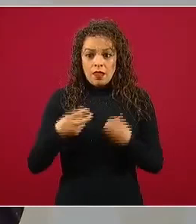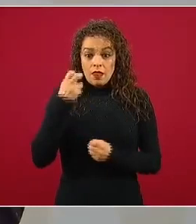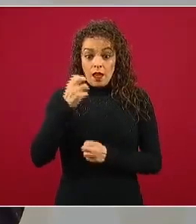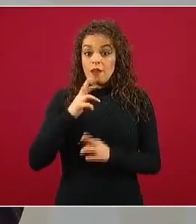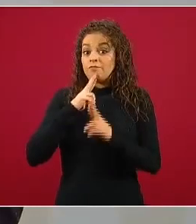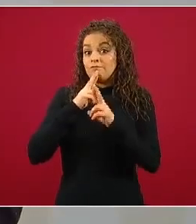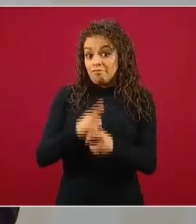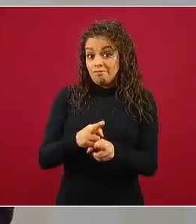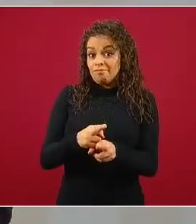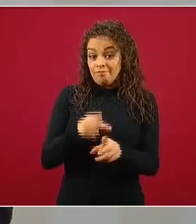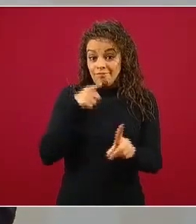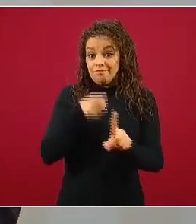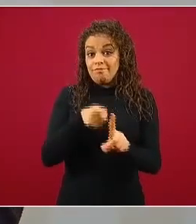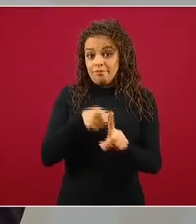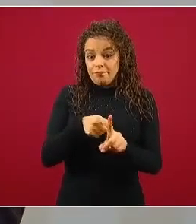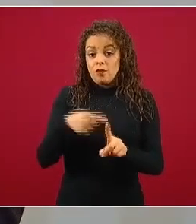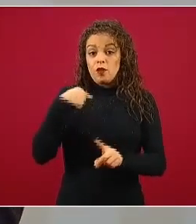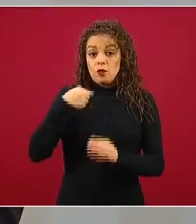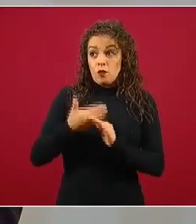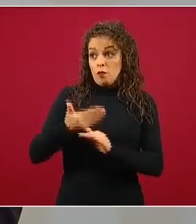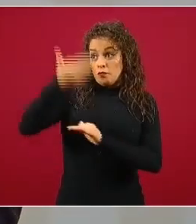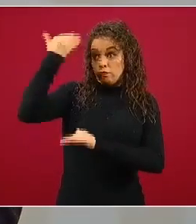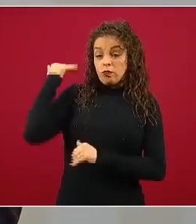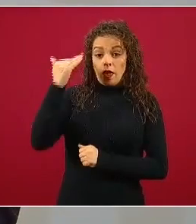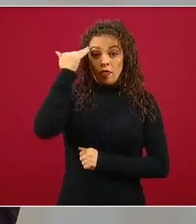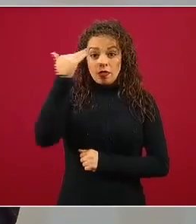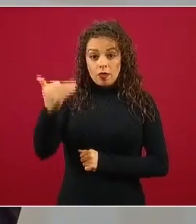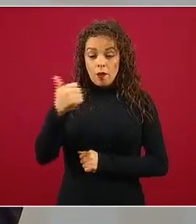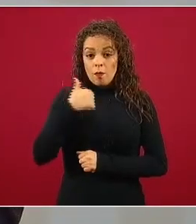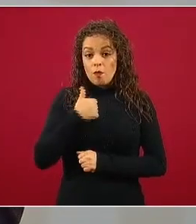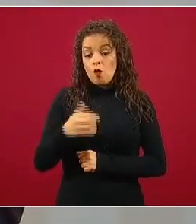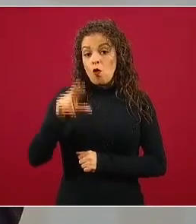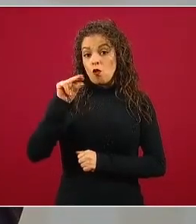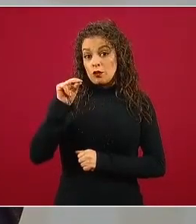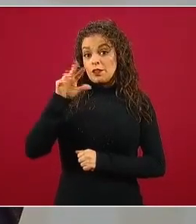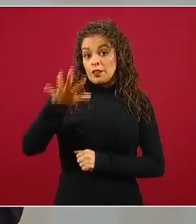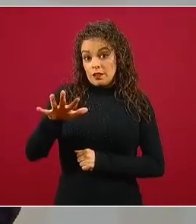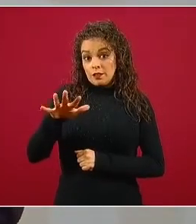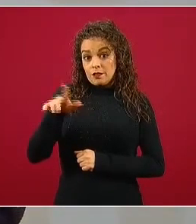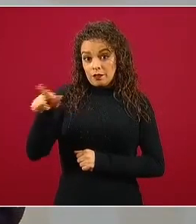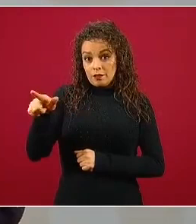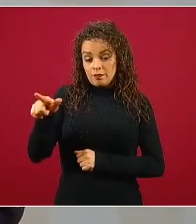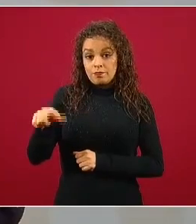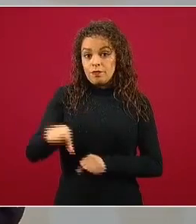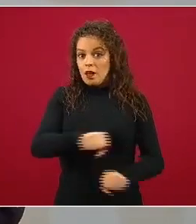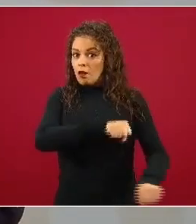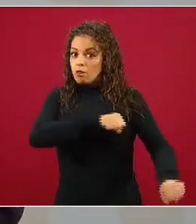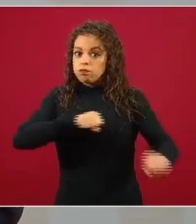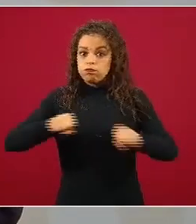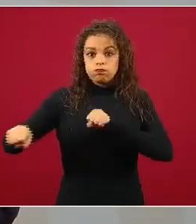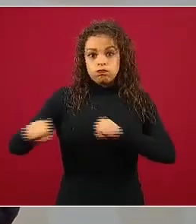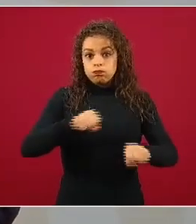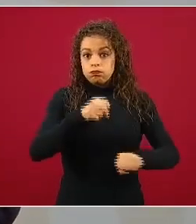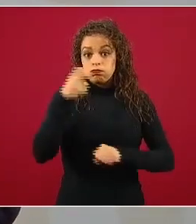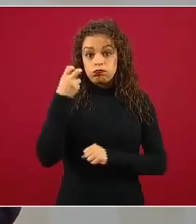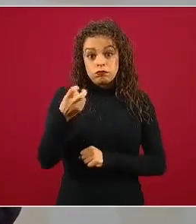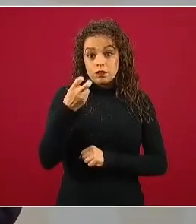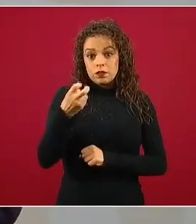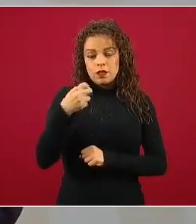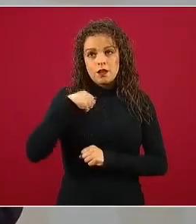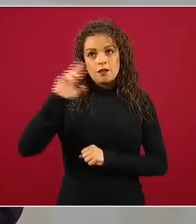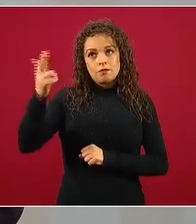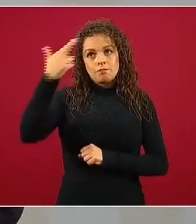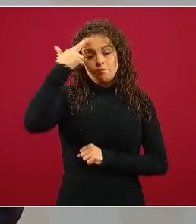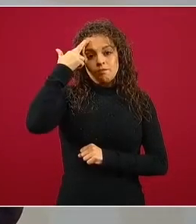85, que es una generación que fuimos marcada por el sismo y en este momento, compañeros y compañeras, esto